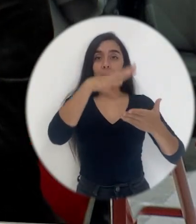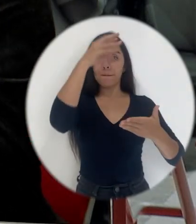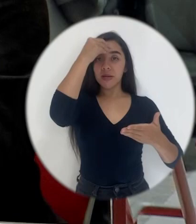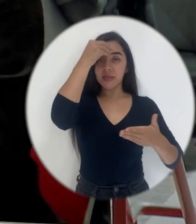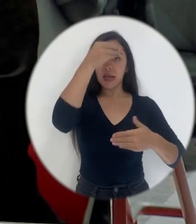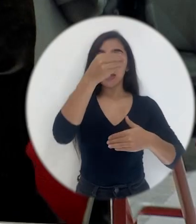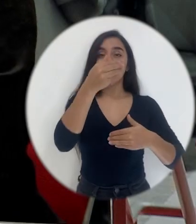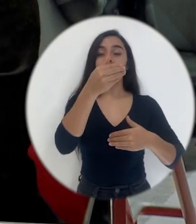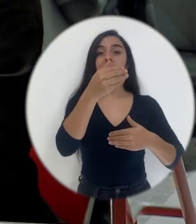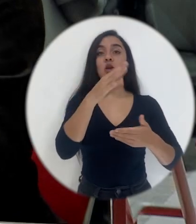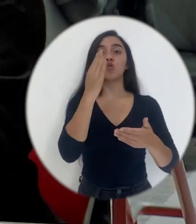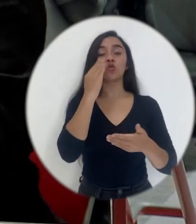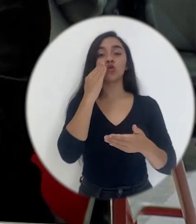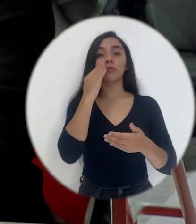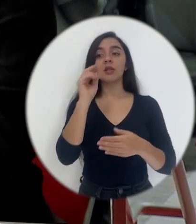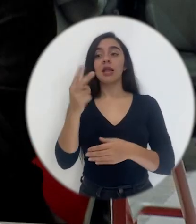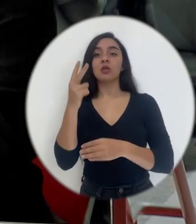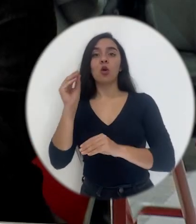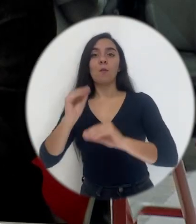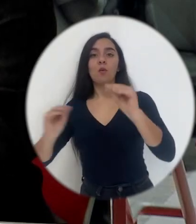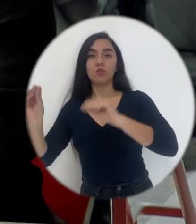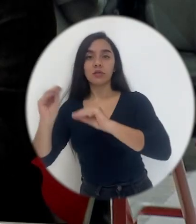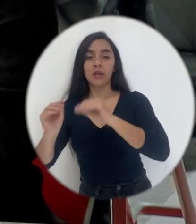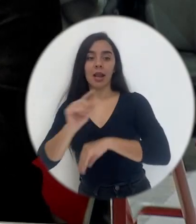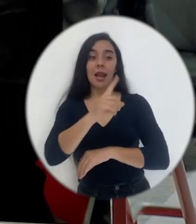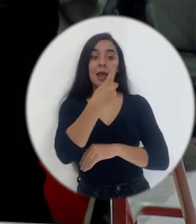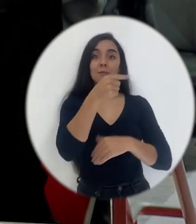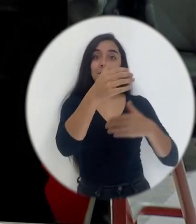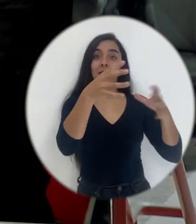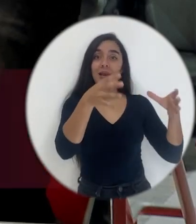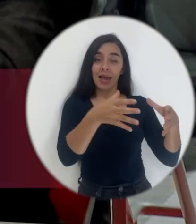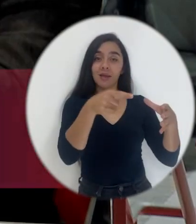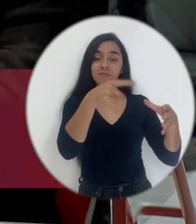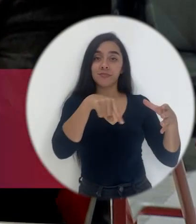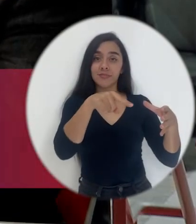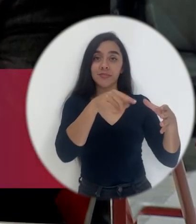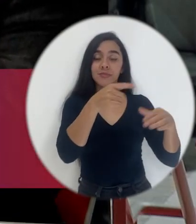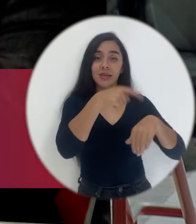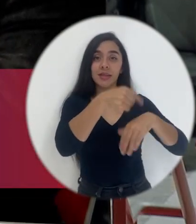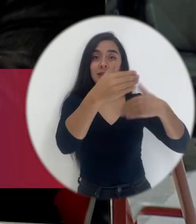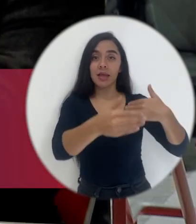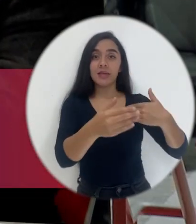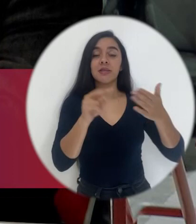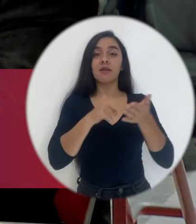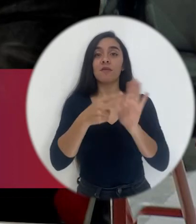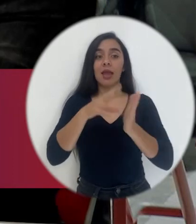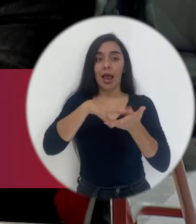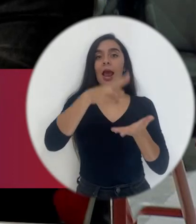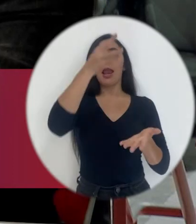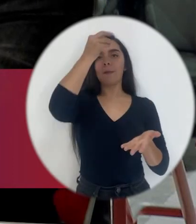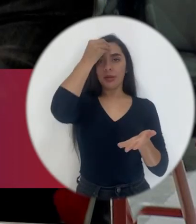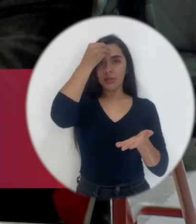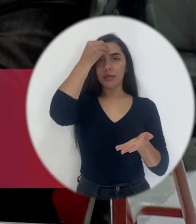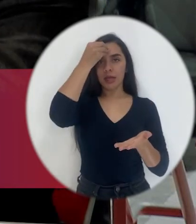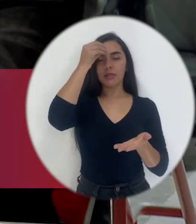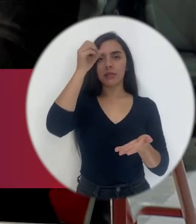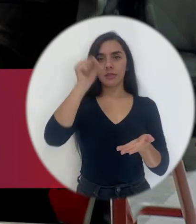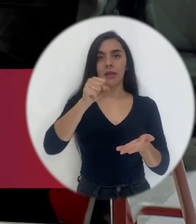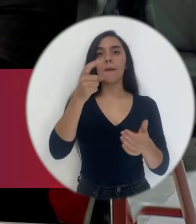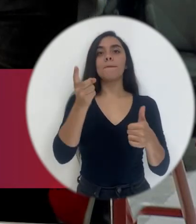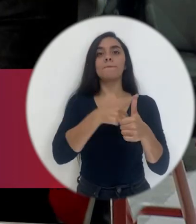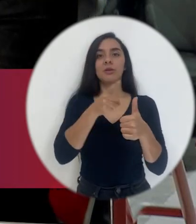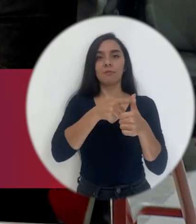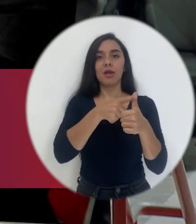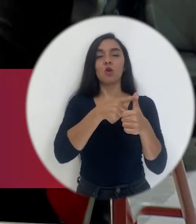y la segunda es la movilización. La primera etapa es el planteamiento, que es el aprendizaje, ¿verdad? Es,